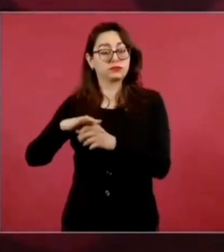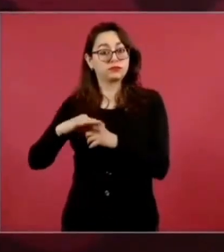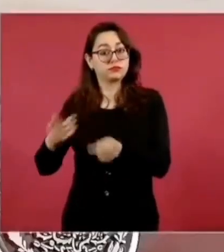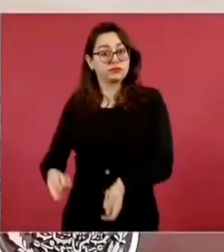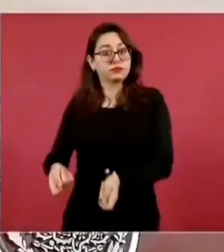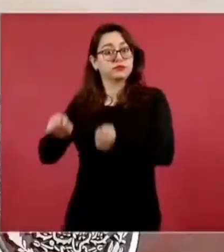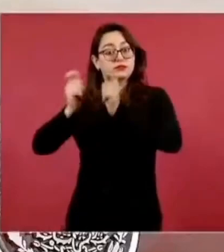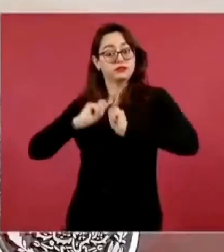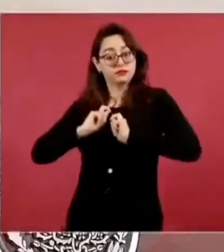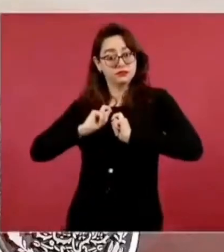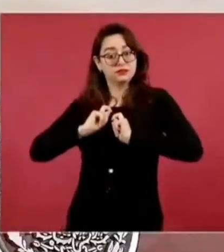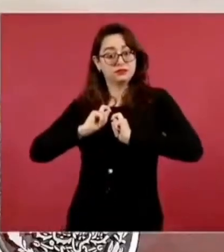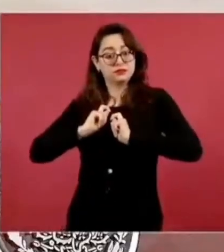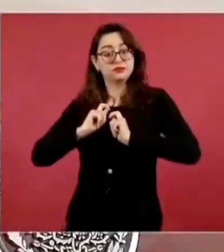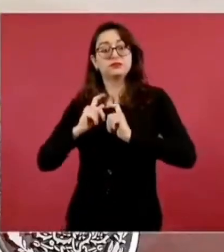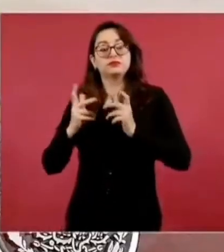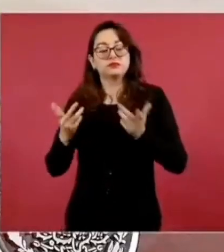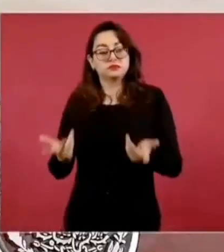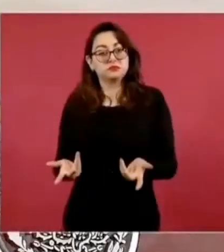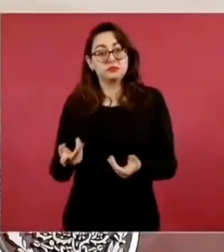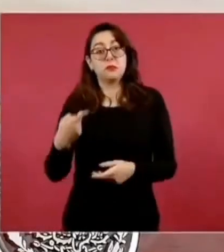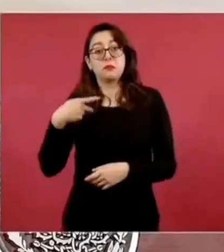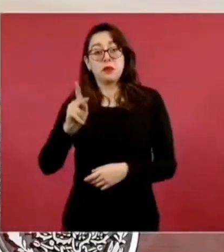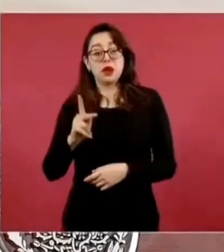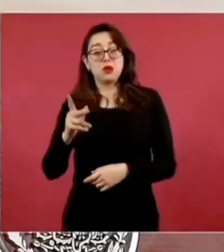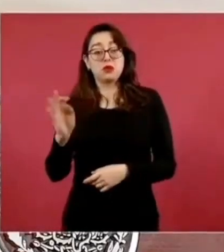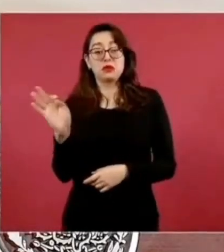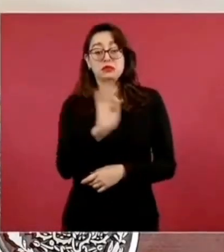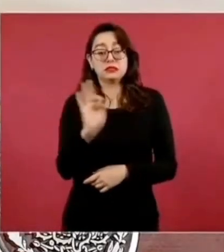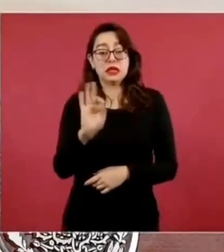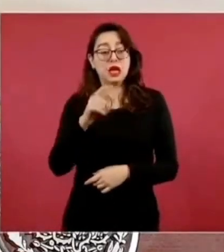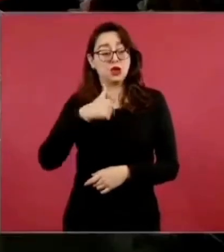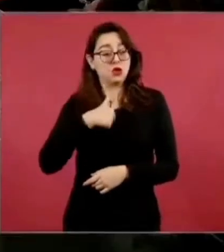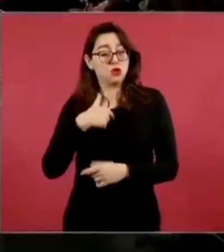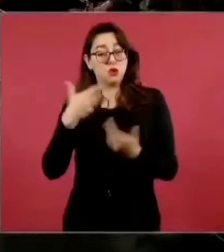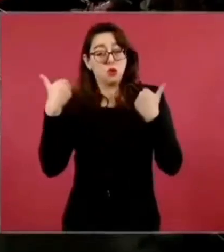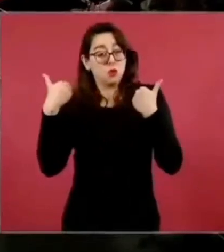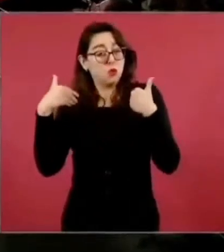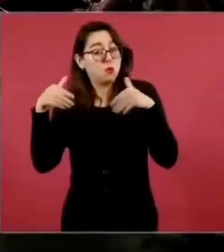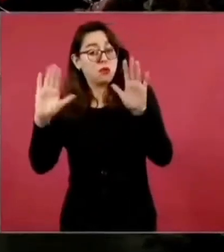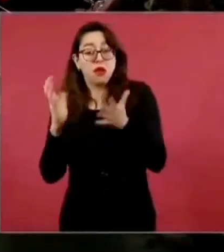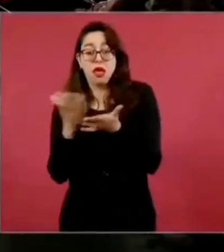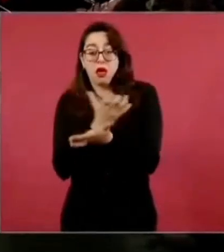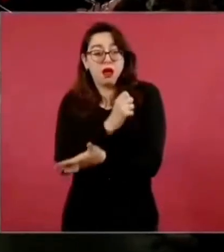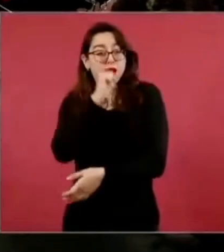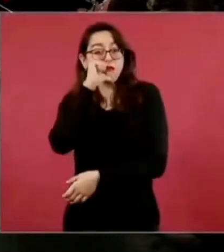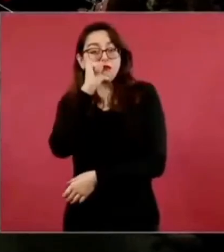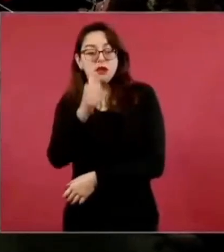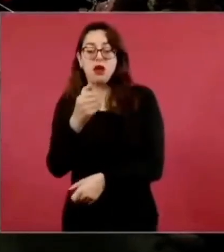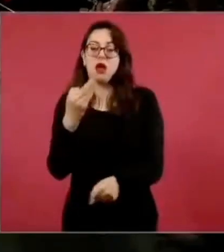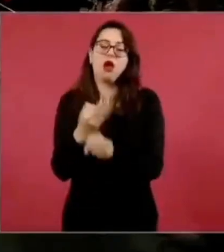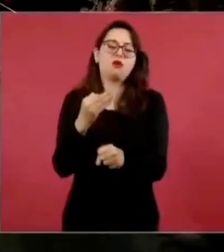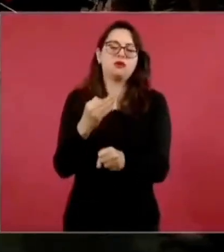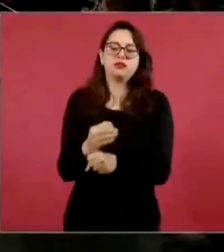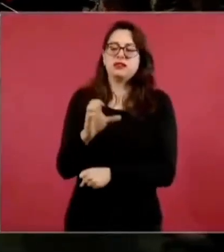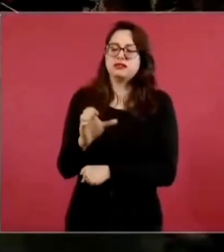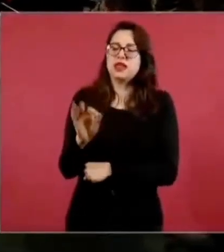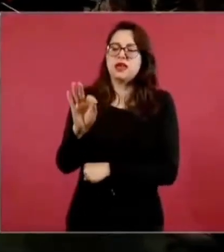fuese del 10, del 15 por ciento de toda la producción de energía eléctrica en el país.